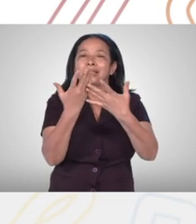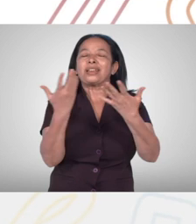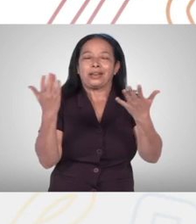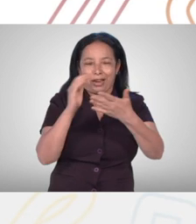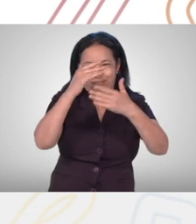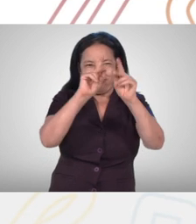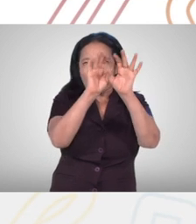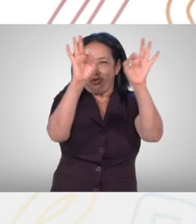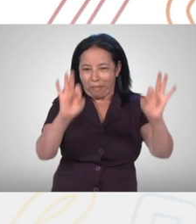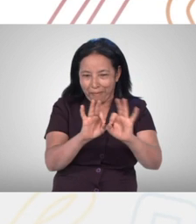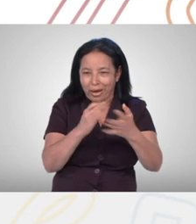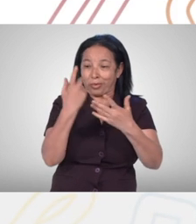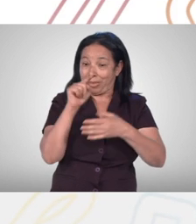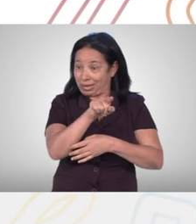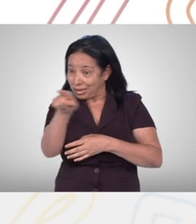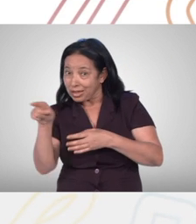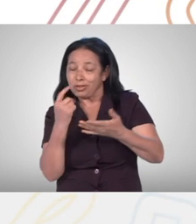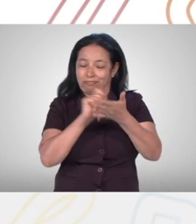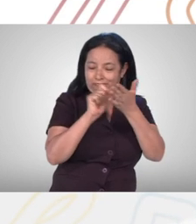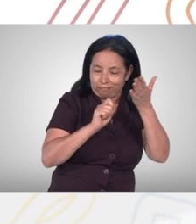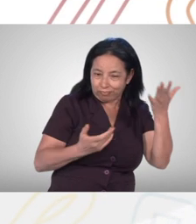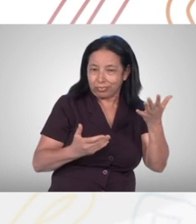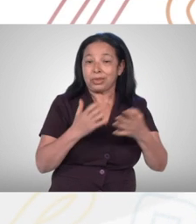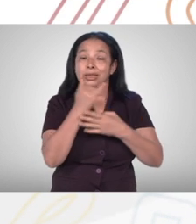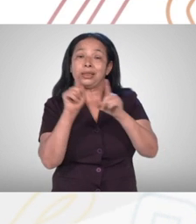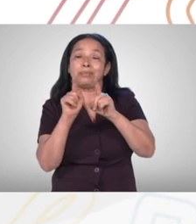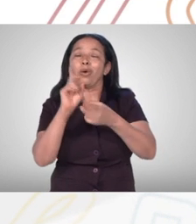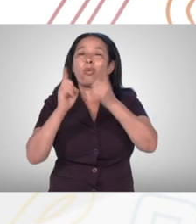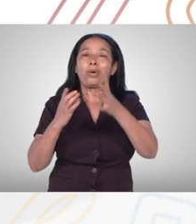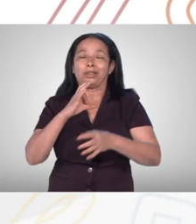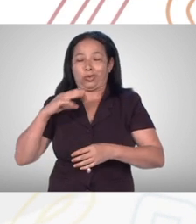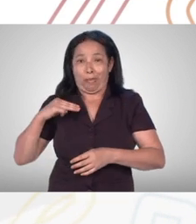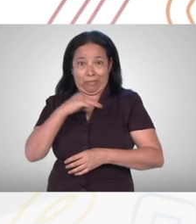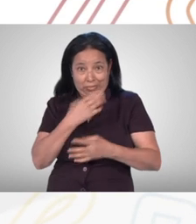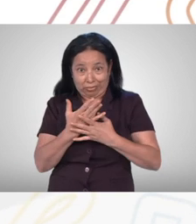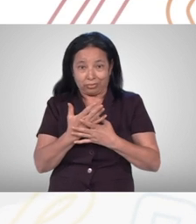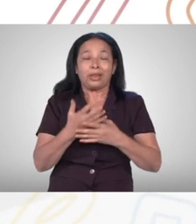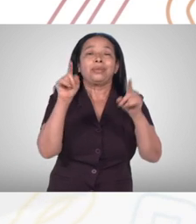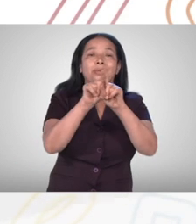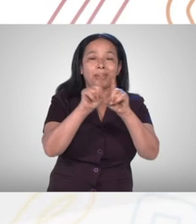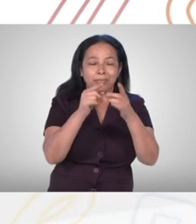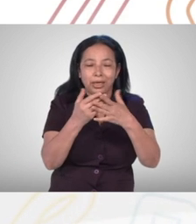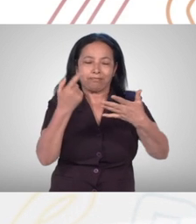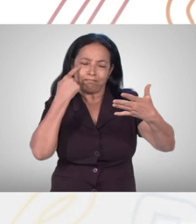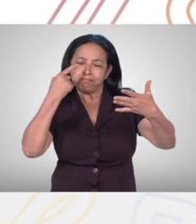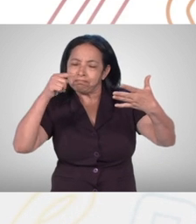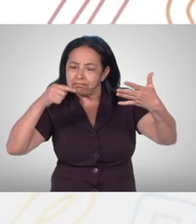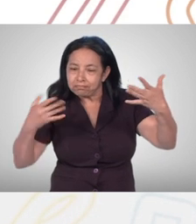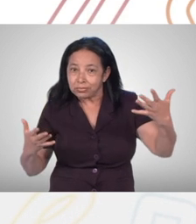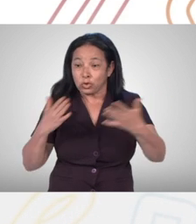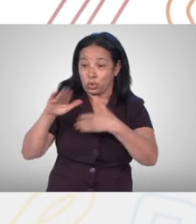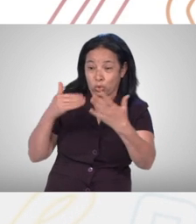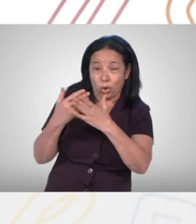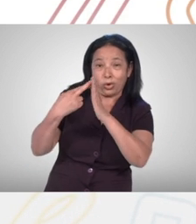para la inscripción de la Junta Electoral Nacional y los cargos a elegir, revisar, verificar y certificar el cumplimiento de los